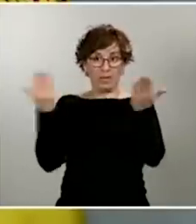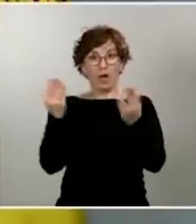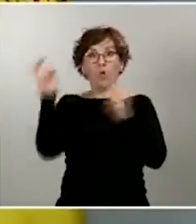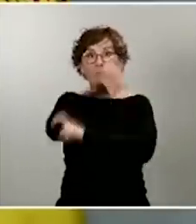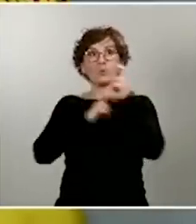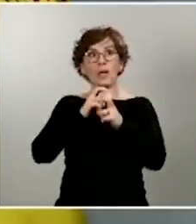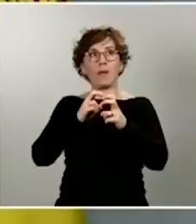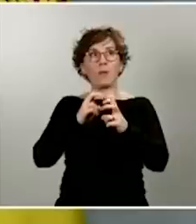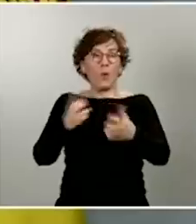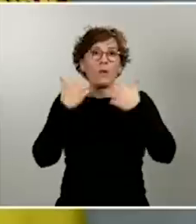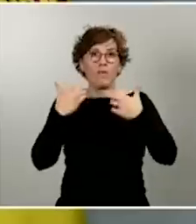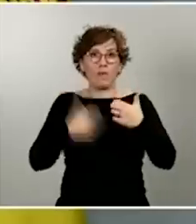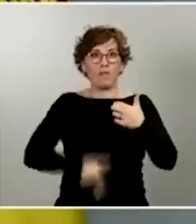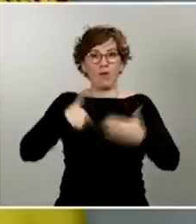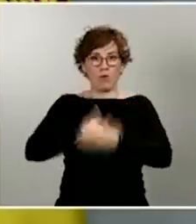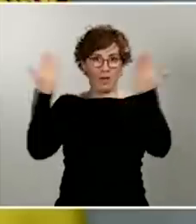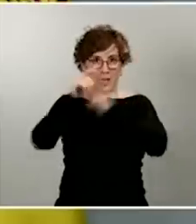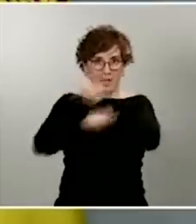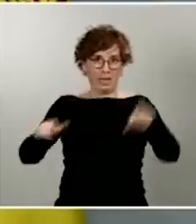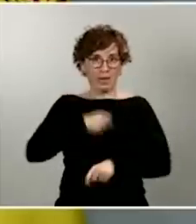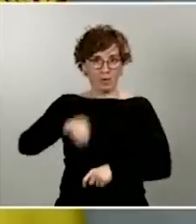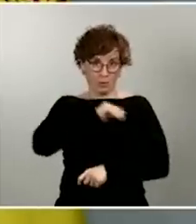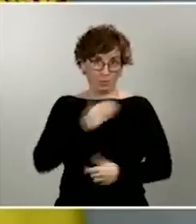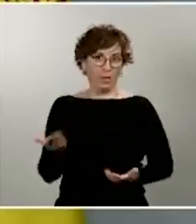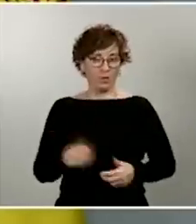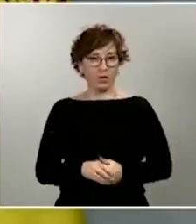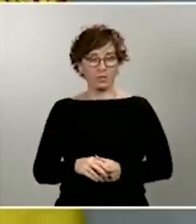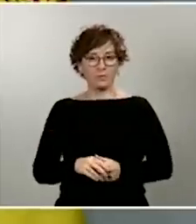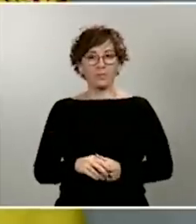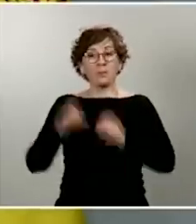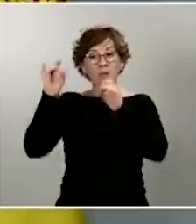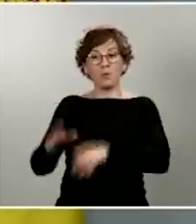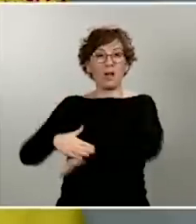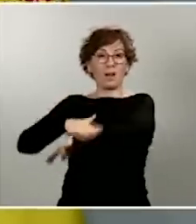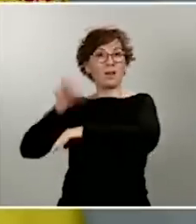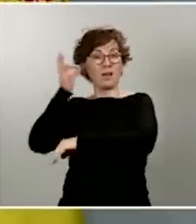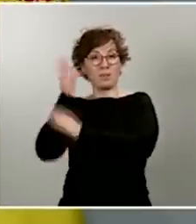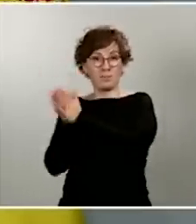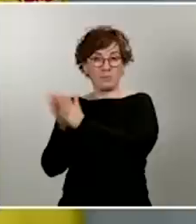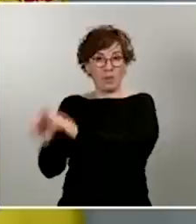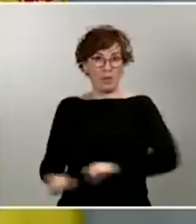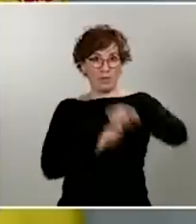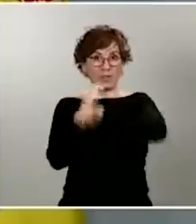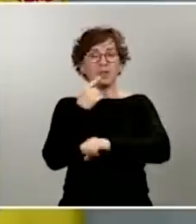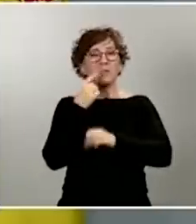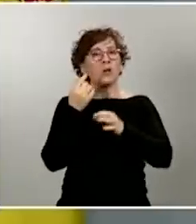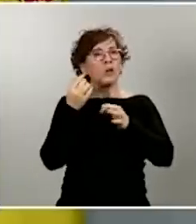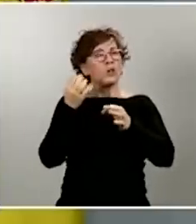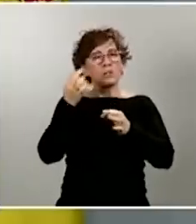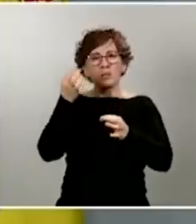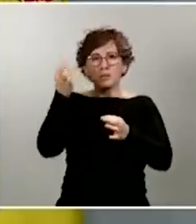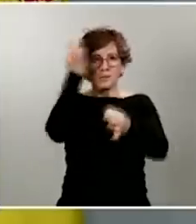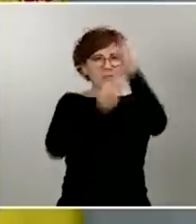españoles. Y, en segundo lugar, como ha dicho la ministra de Defensa, con requisito respecto de los derechos y libertades